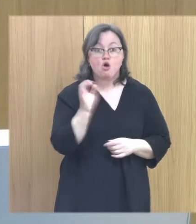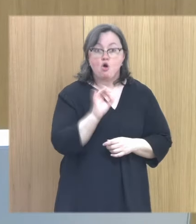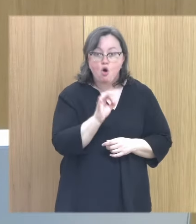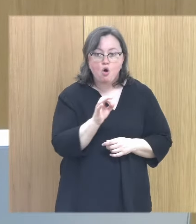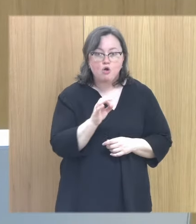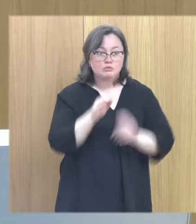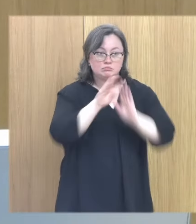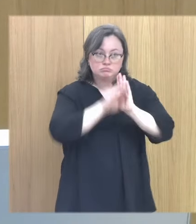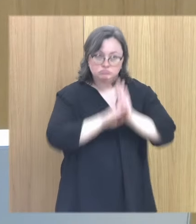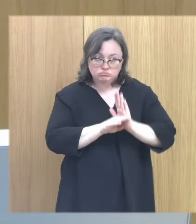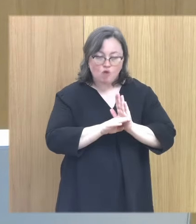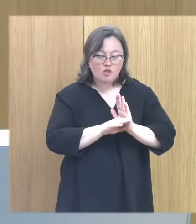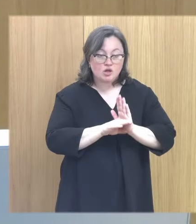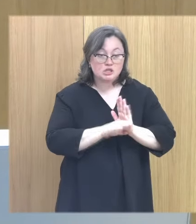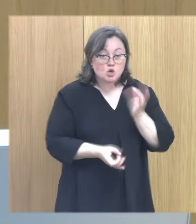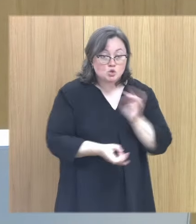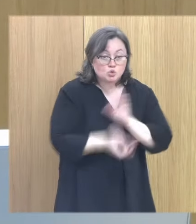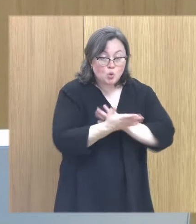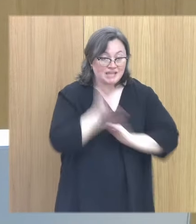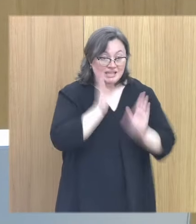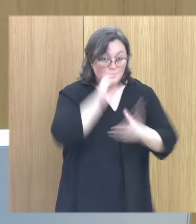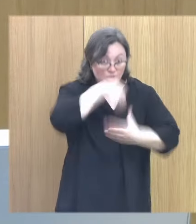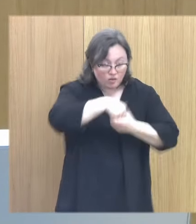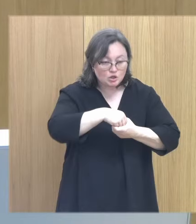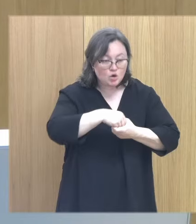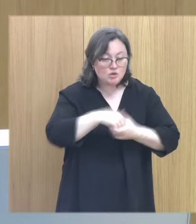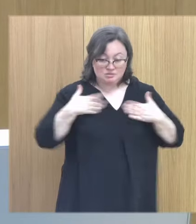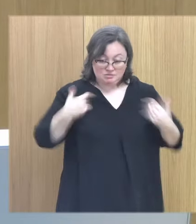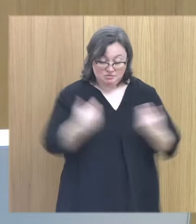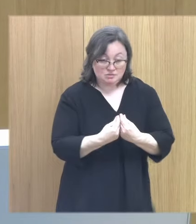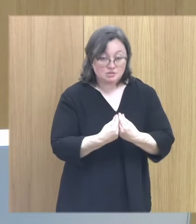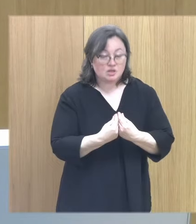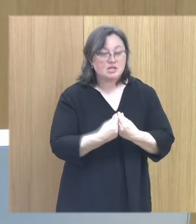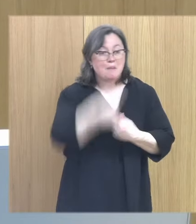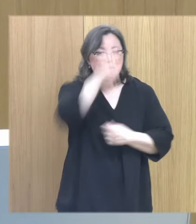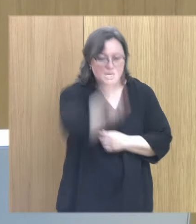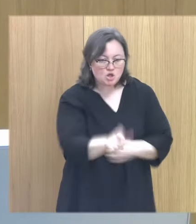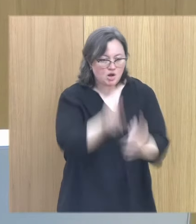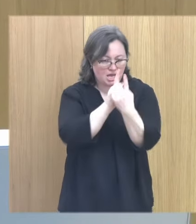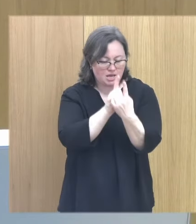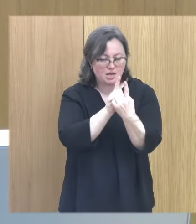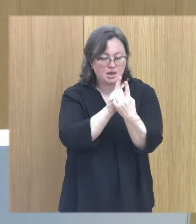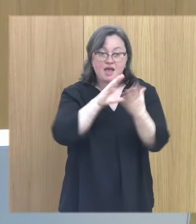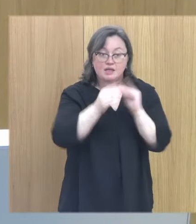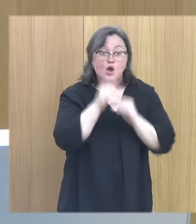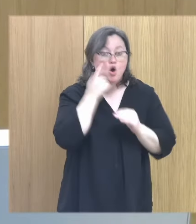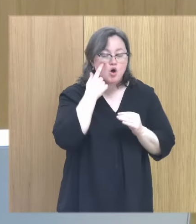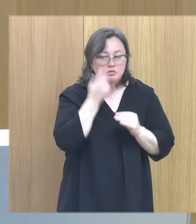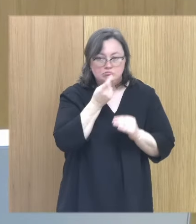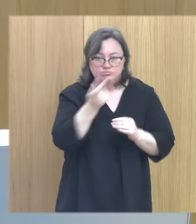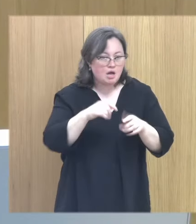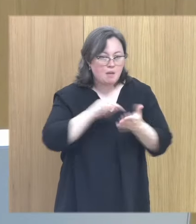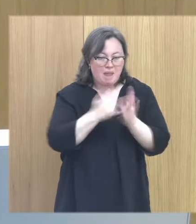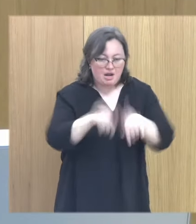cuestiones que surgen en el tratamiento que tienen que ver con la persona que tengo delante. Se puede escapar